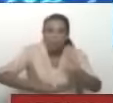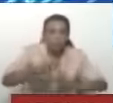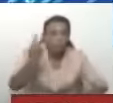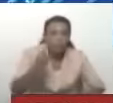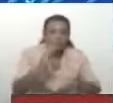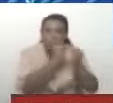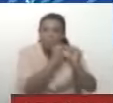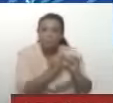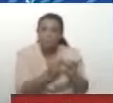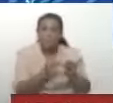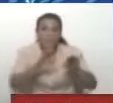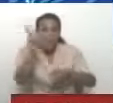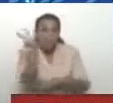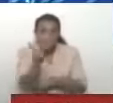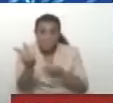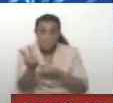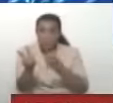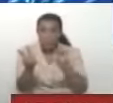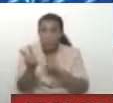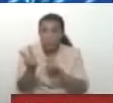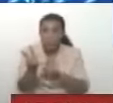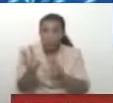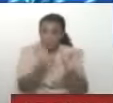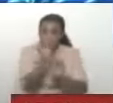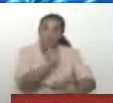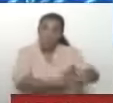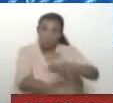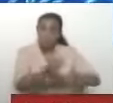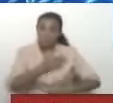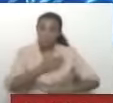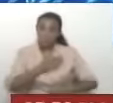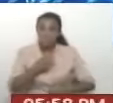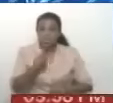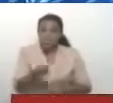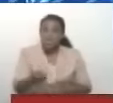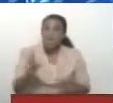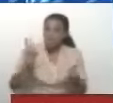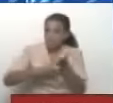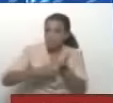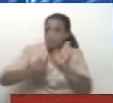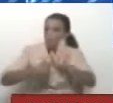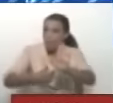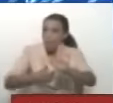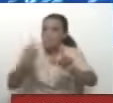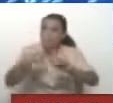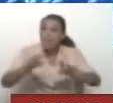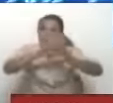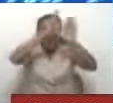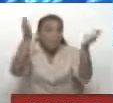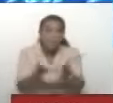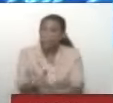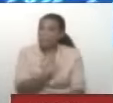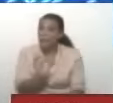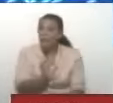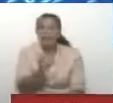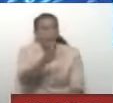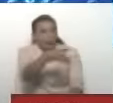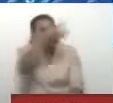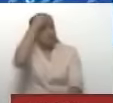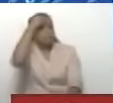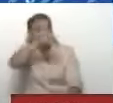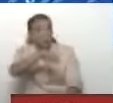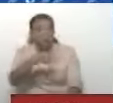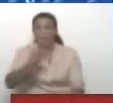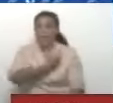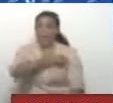todo en el mundo. Porque en Venezuela tenemos. Formas de defendernos. Y decir nuestras verdades. Pero en el mundo no. Si tú